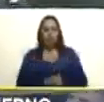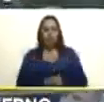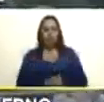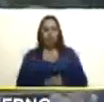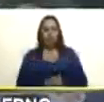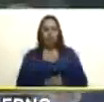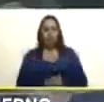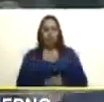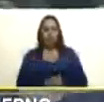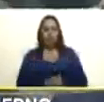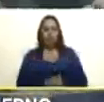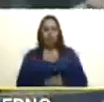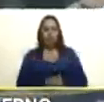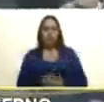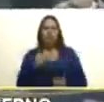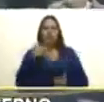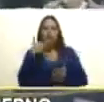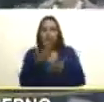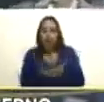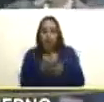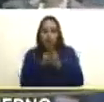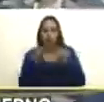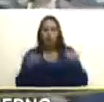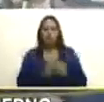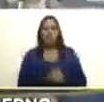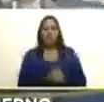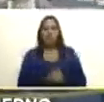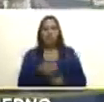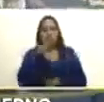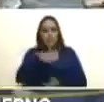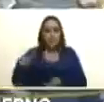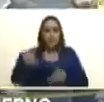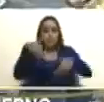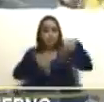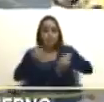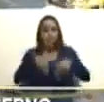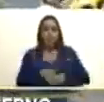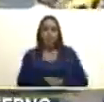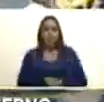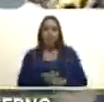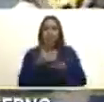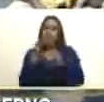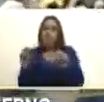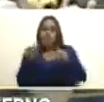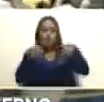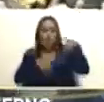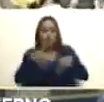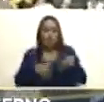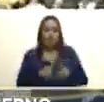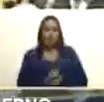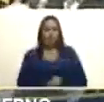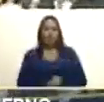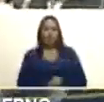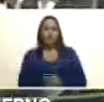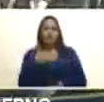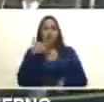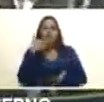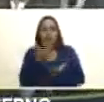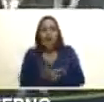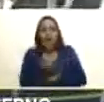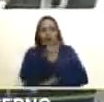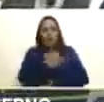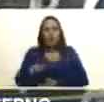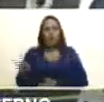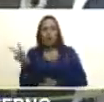les agradezco a los que votaron a los que no votaron les agradezco a los